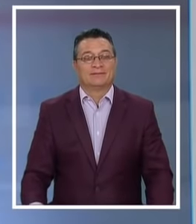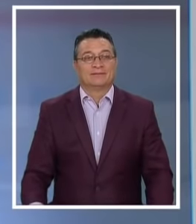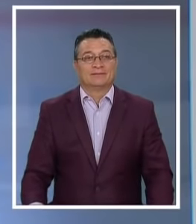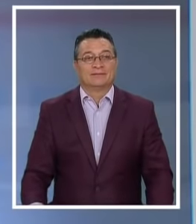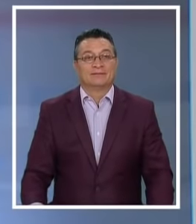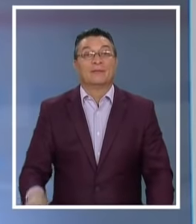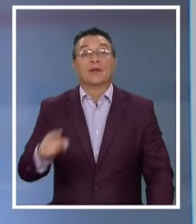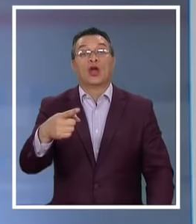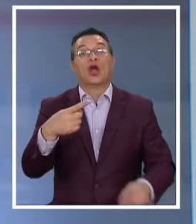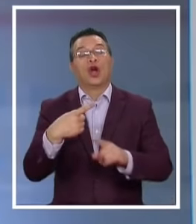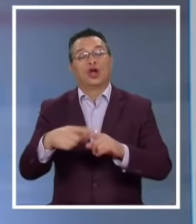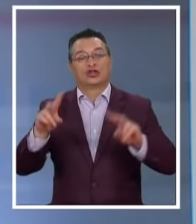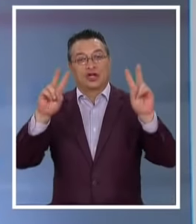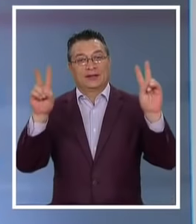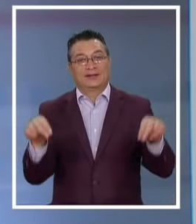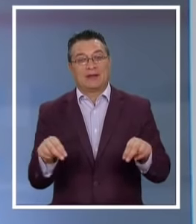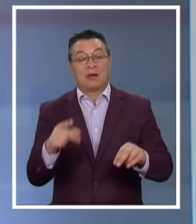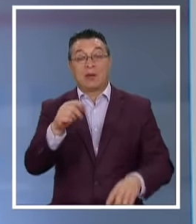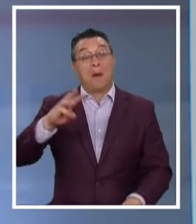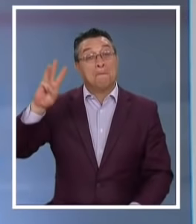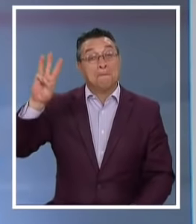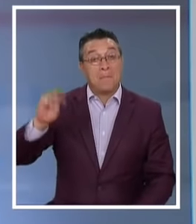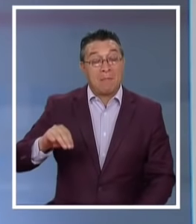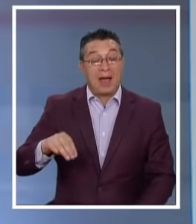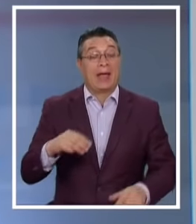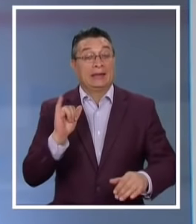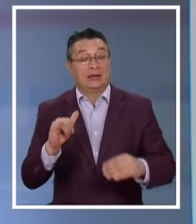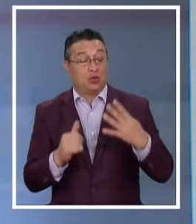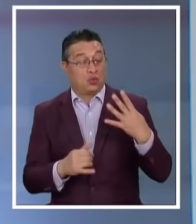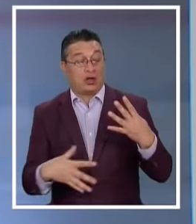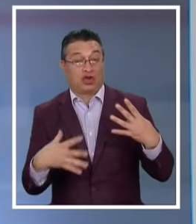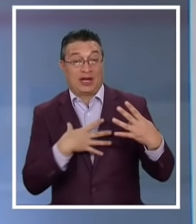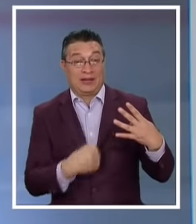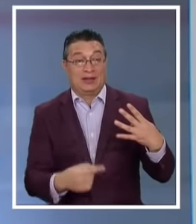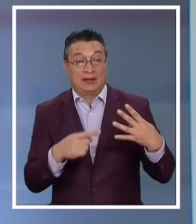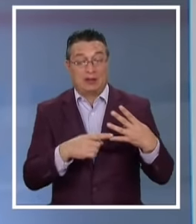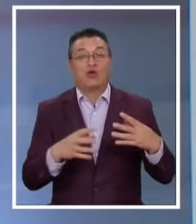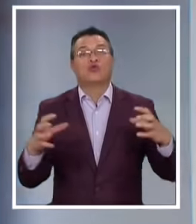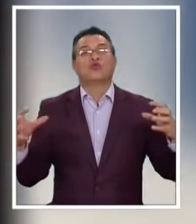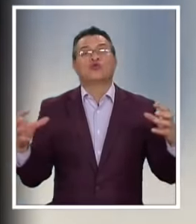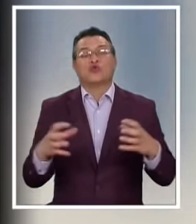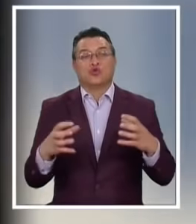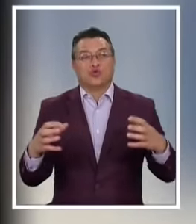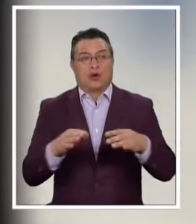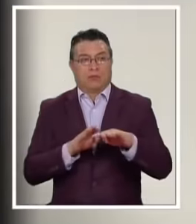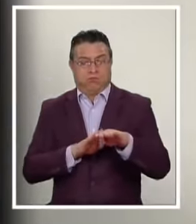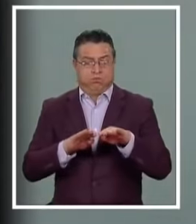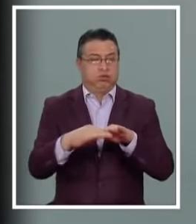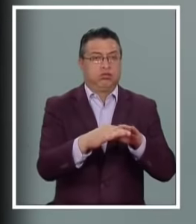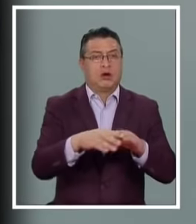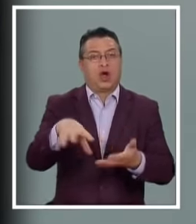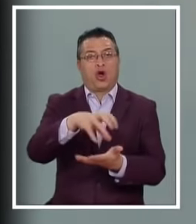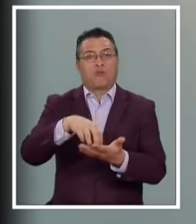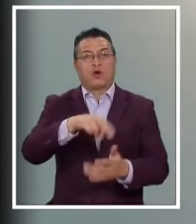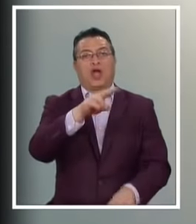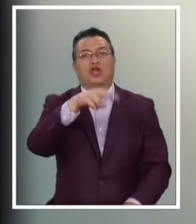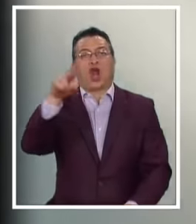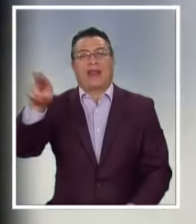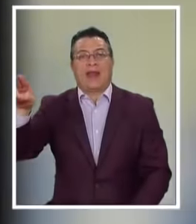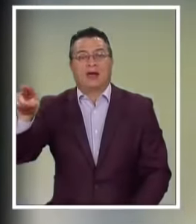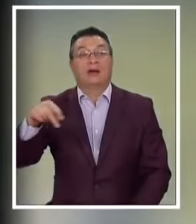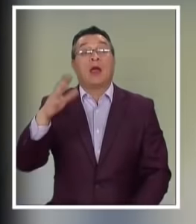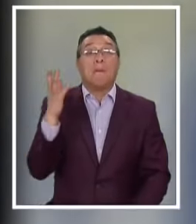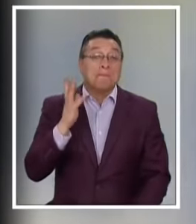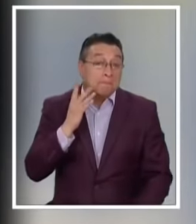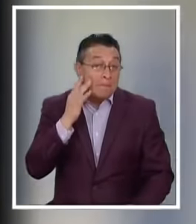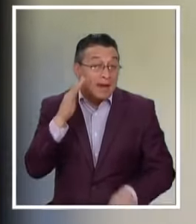Vamos a otro tema Una madre y sus cuatro hijas Fueron víctimas De una violenta encerrona En la comuna de Colina Mientras en